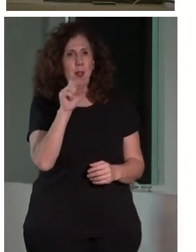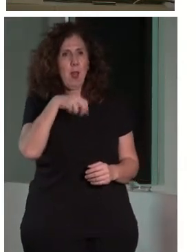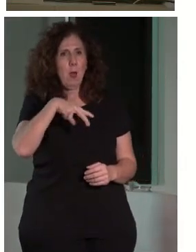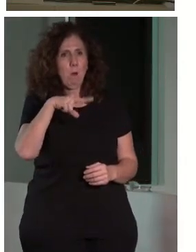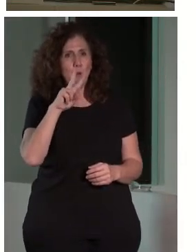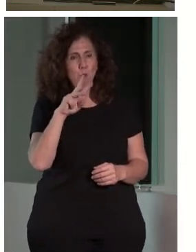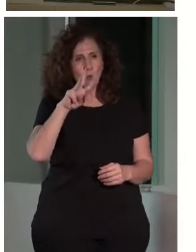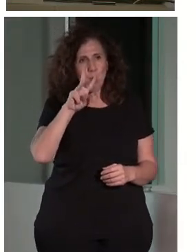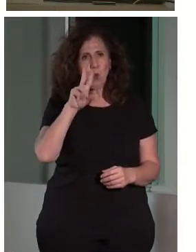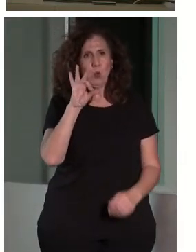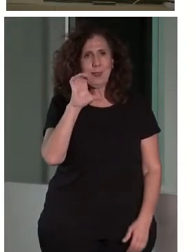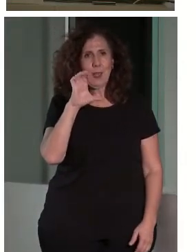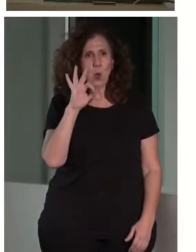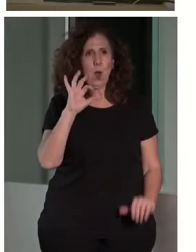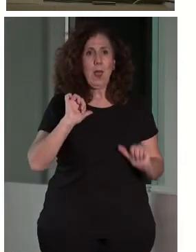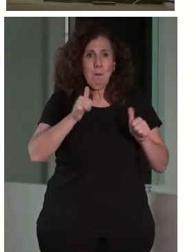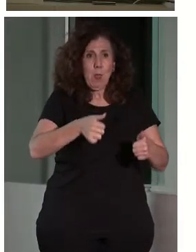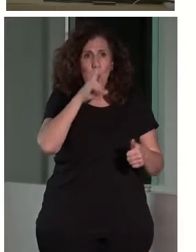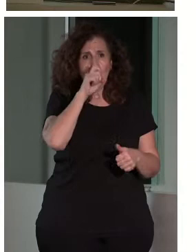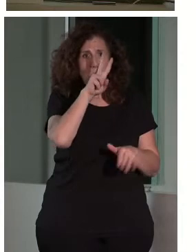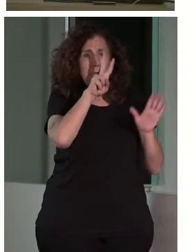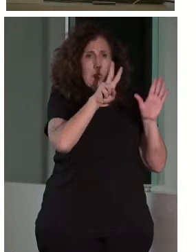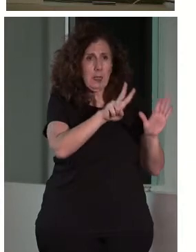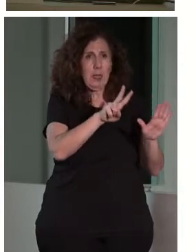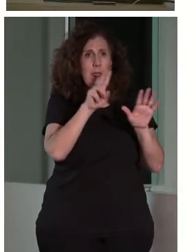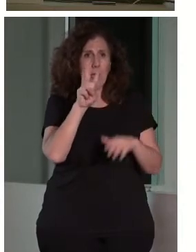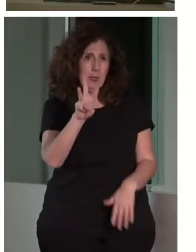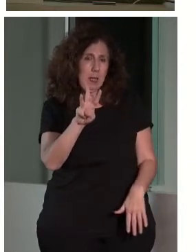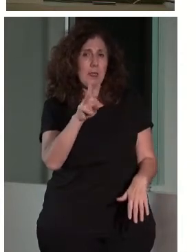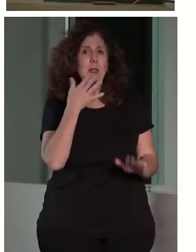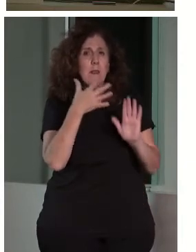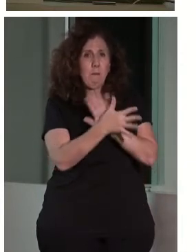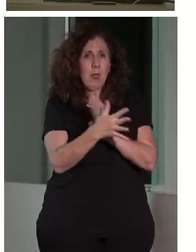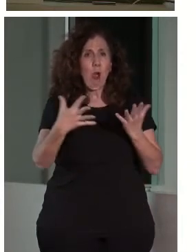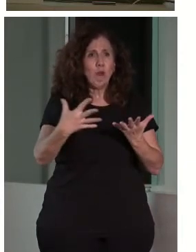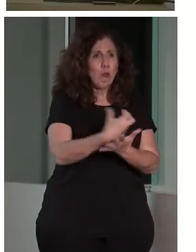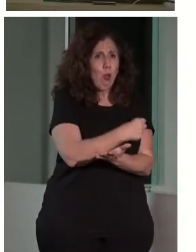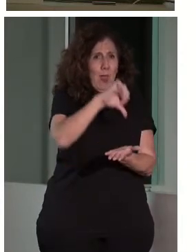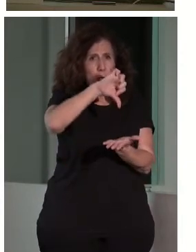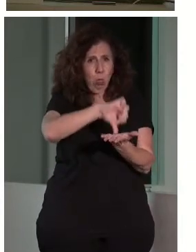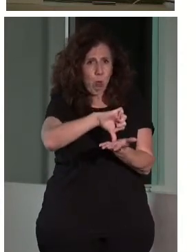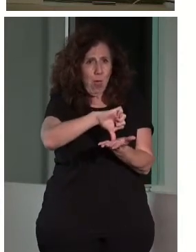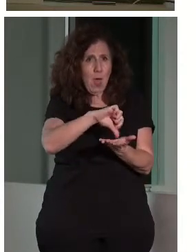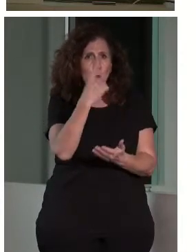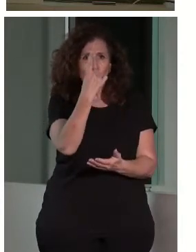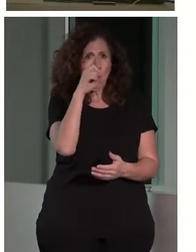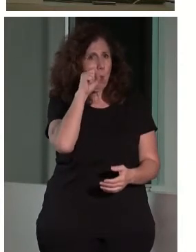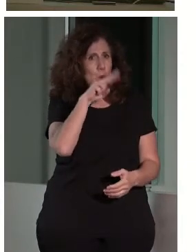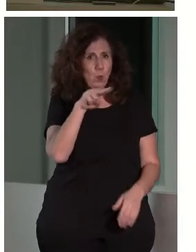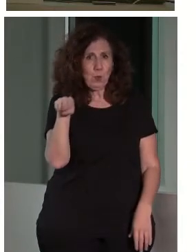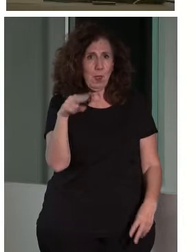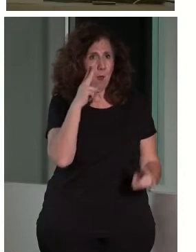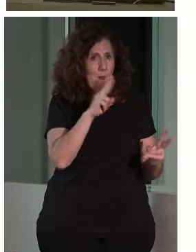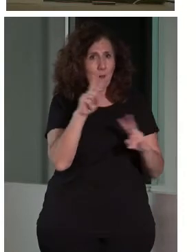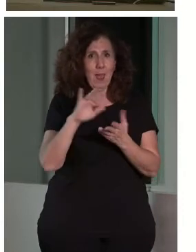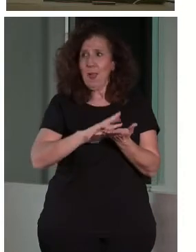73, pero esta nueva identidad, Vilamuseu, que significa que toda la vila es un museo. Además, como veis, con un guiño al braille,